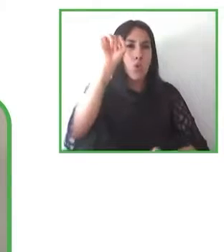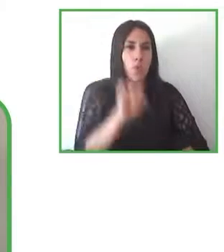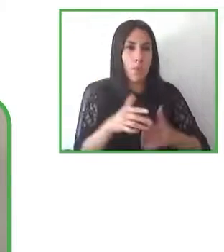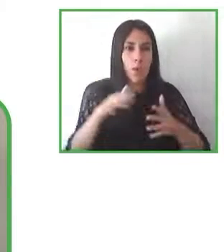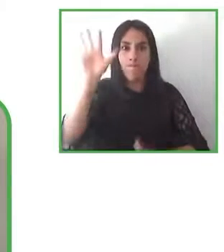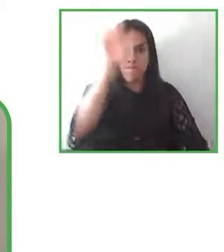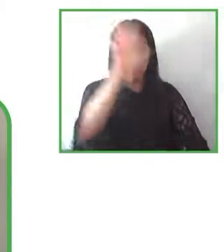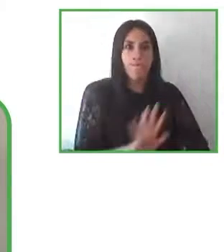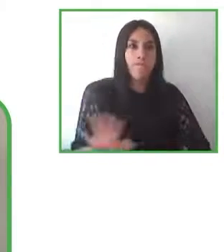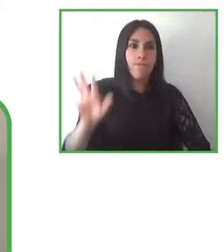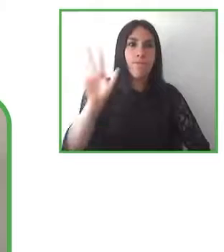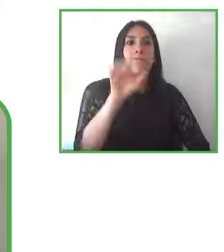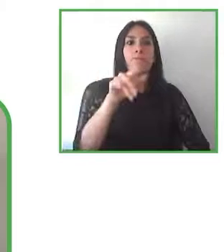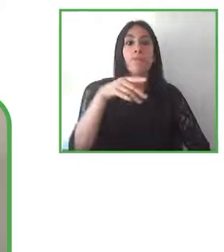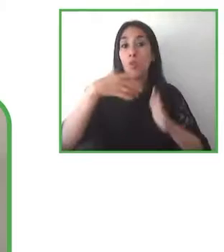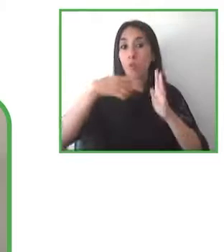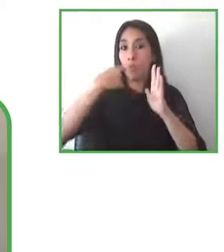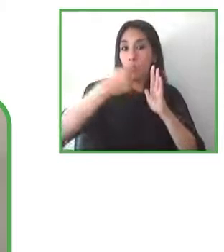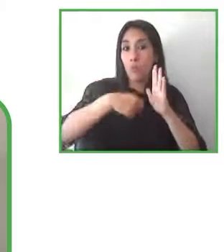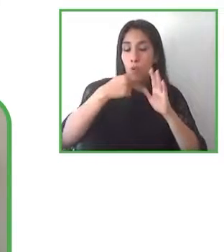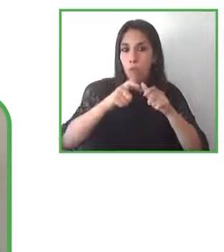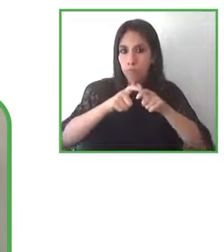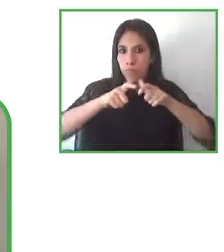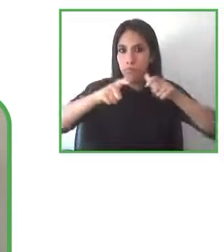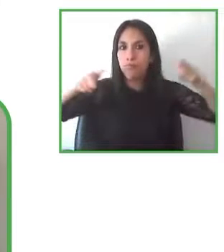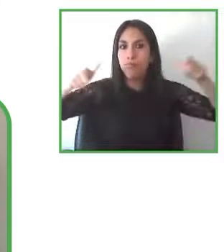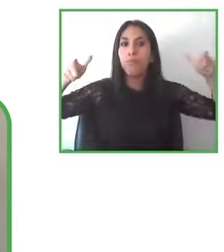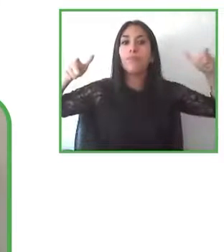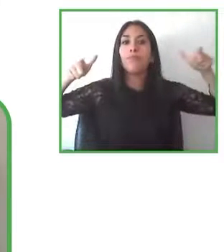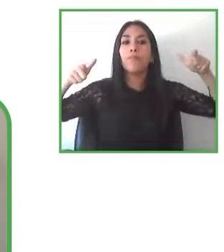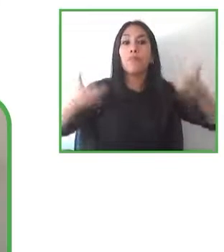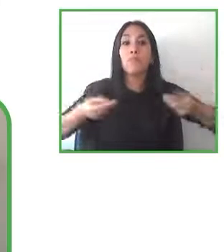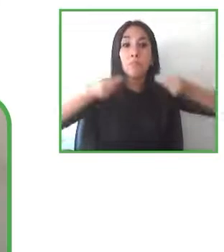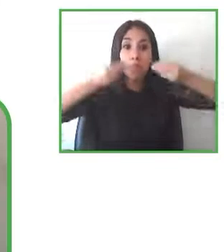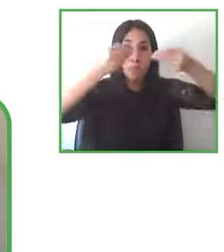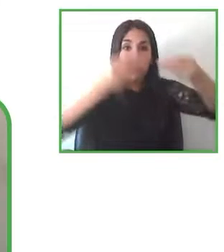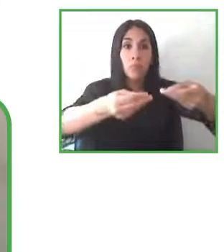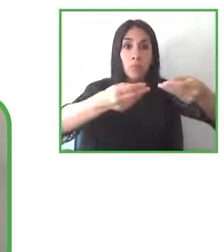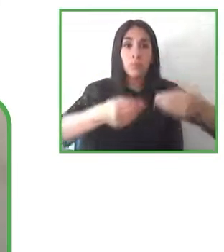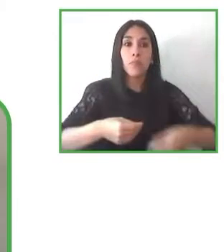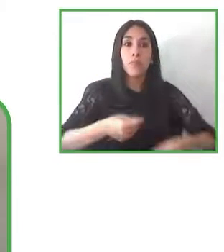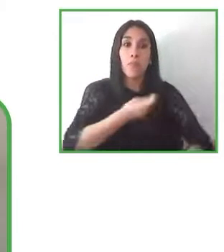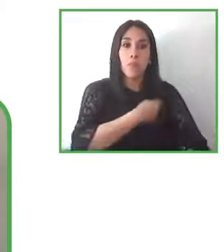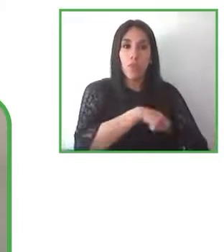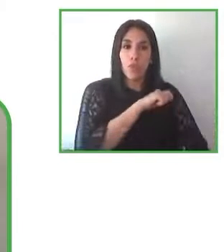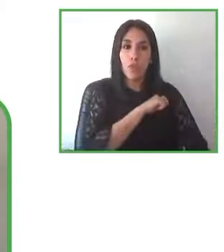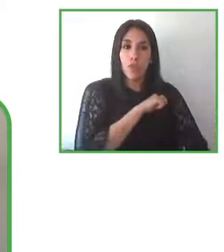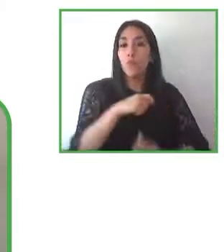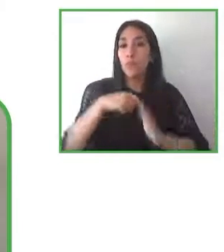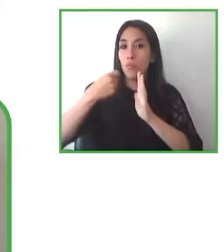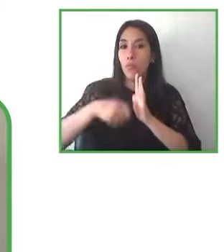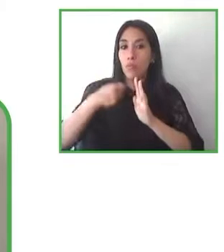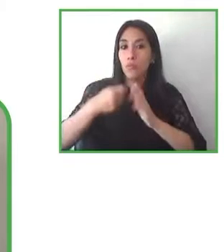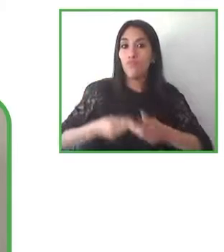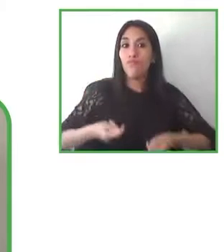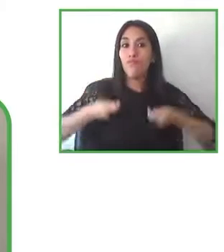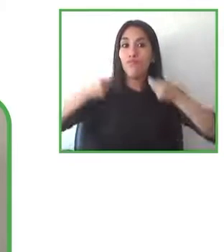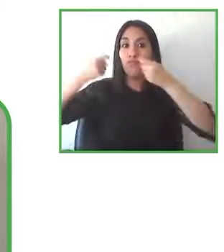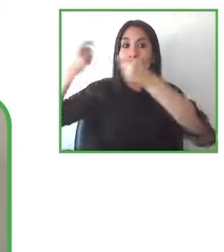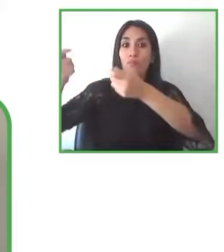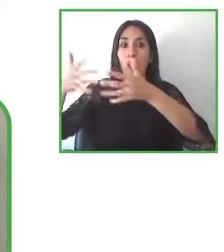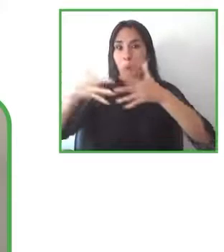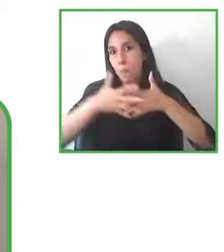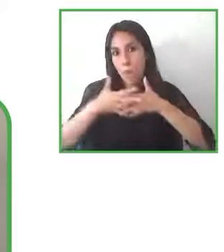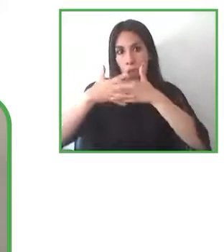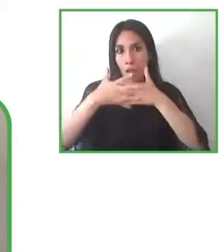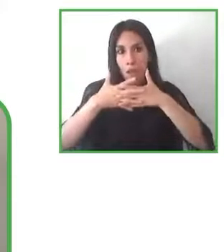España o a Estados Unidos pero la verdad es que pienso que es un proyecto nuevo porque es un proyecto totalmente diferente y